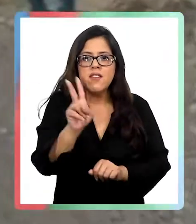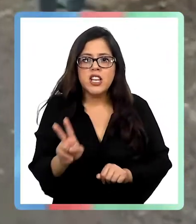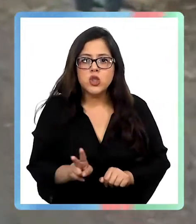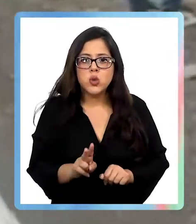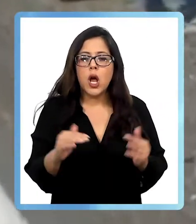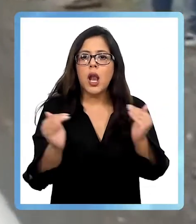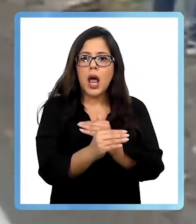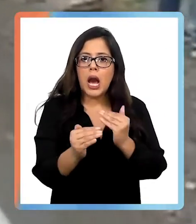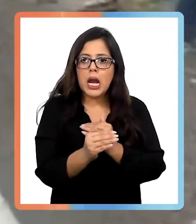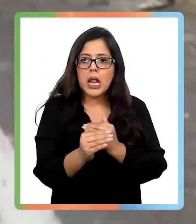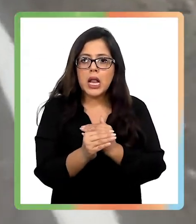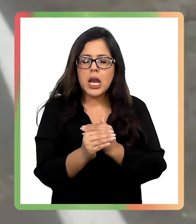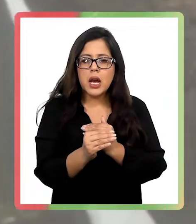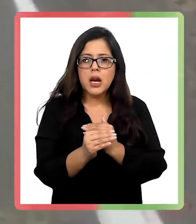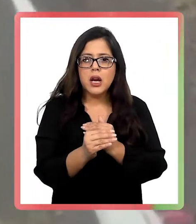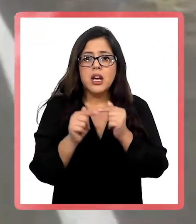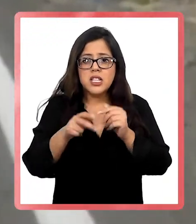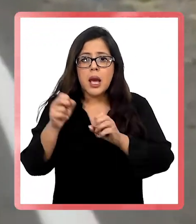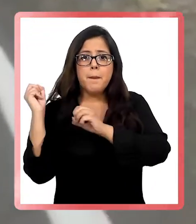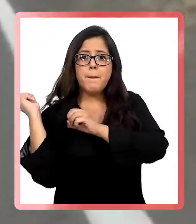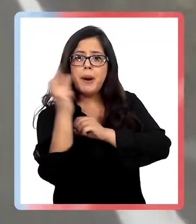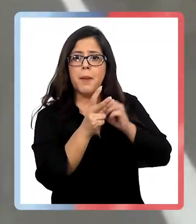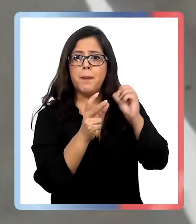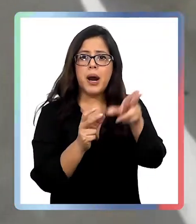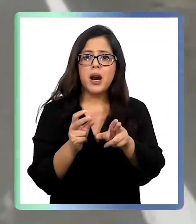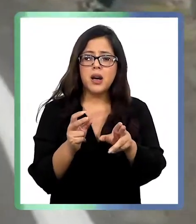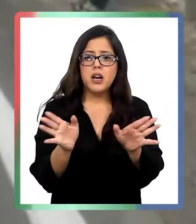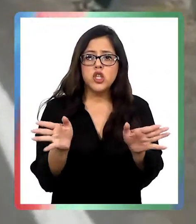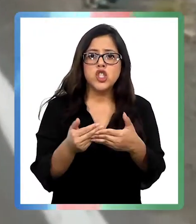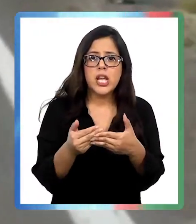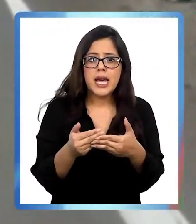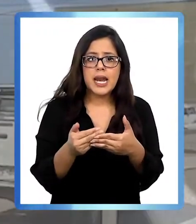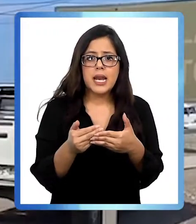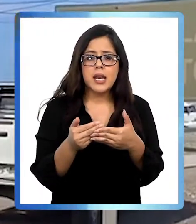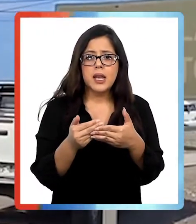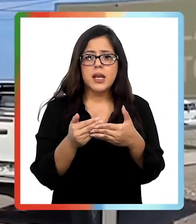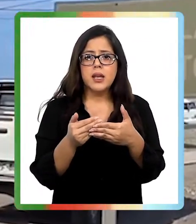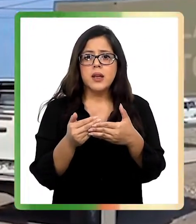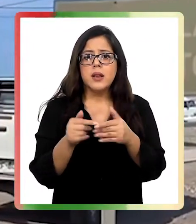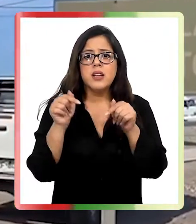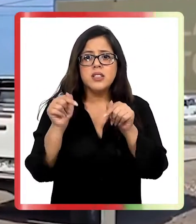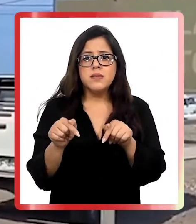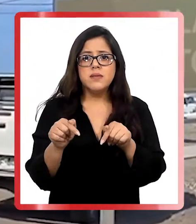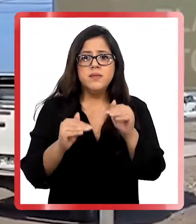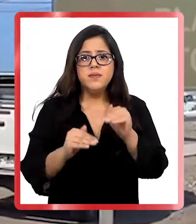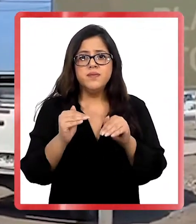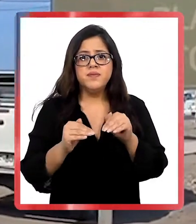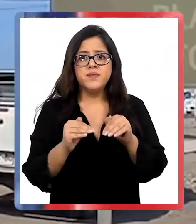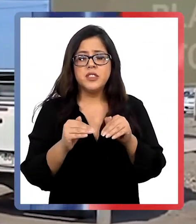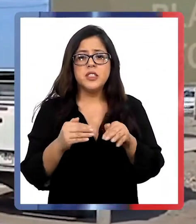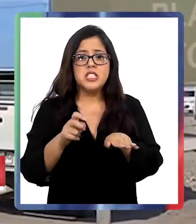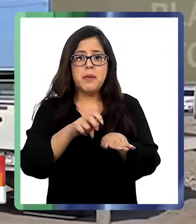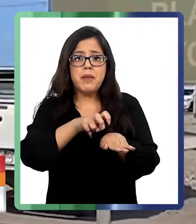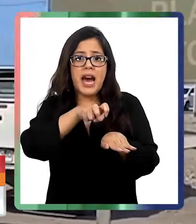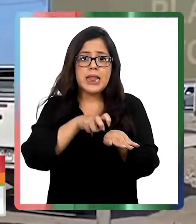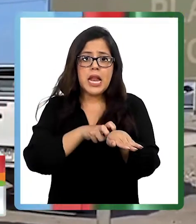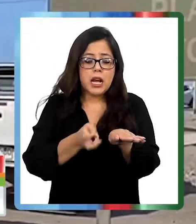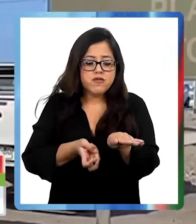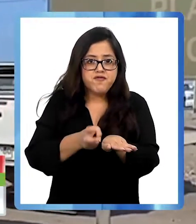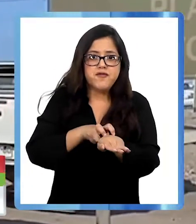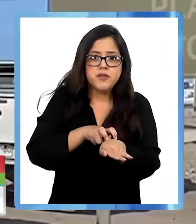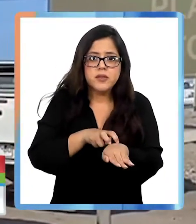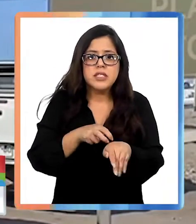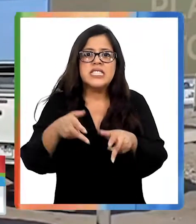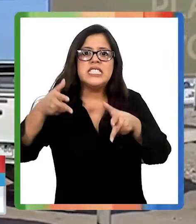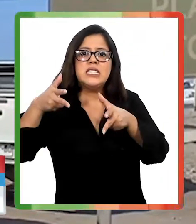en la carretera. Nos cierran con piedra, nos cierran los pasos. En Sosa Tacna se nos suben en las colas. No hay cómo bajarlo.